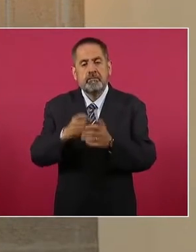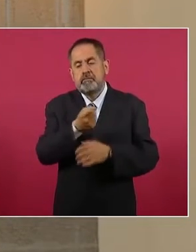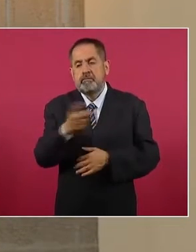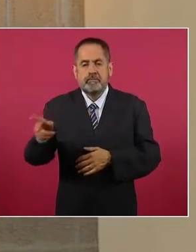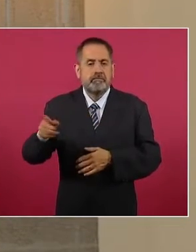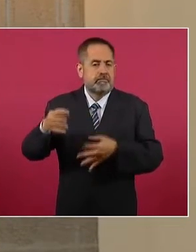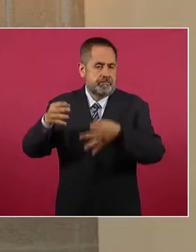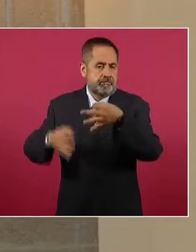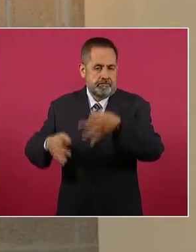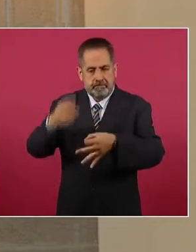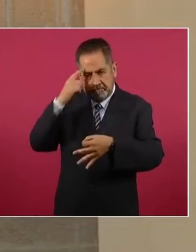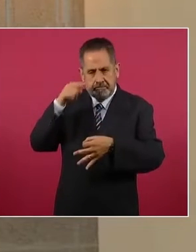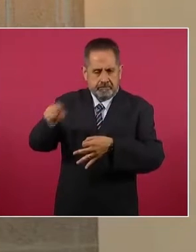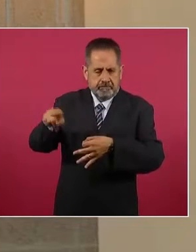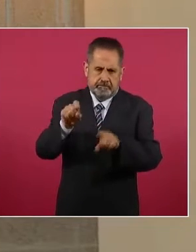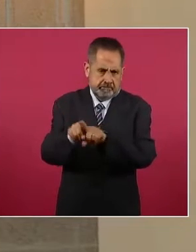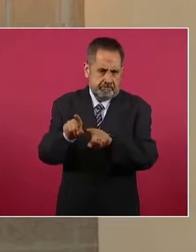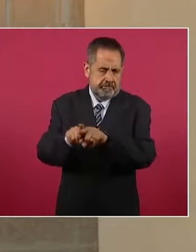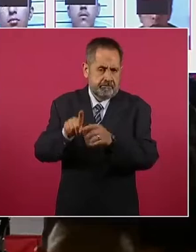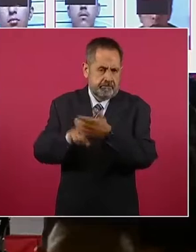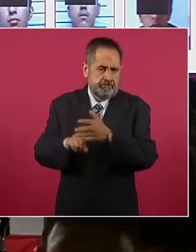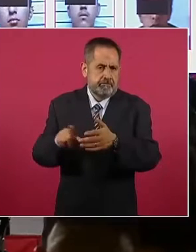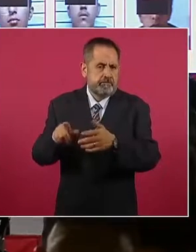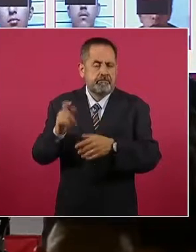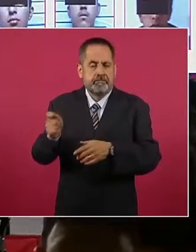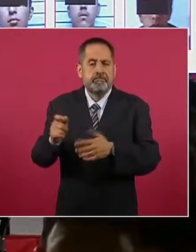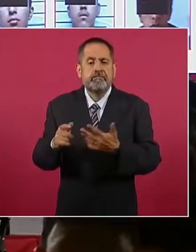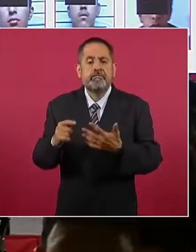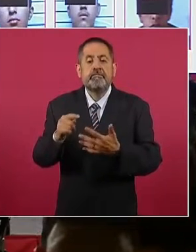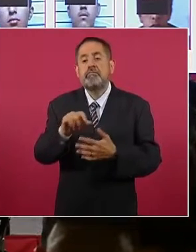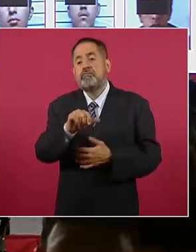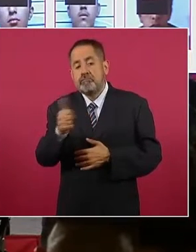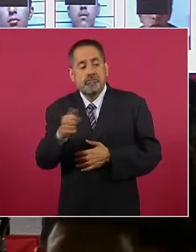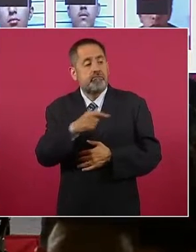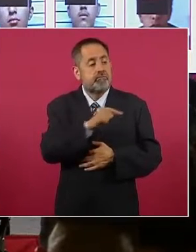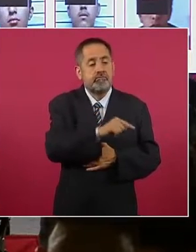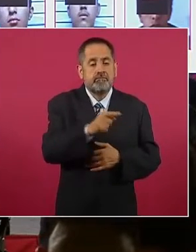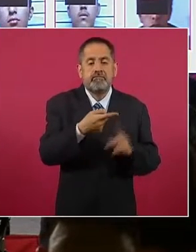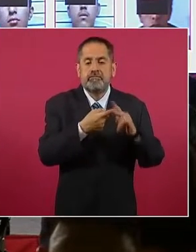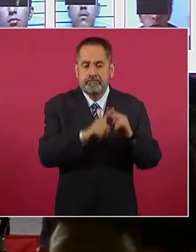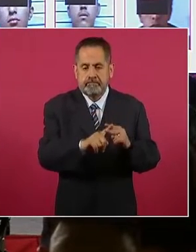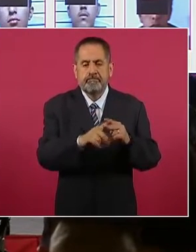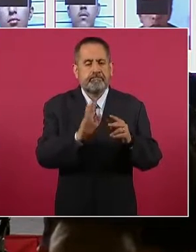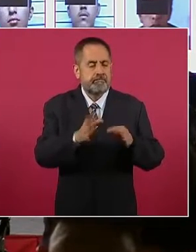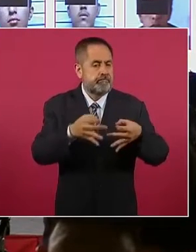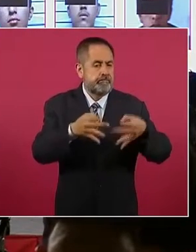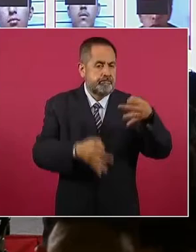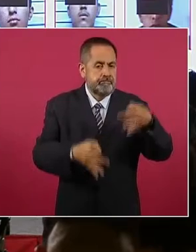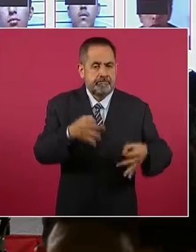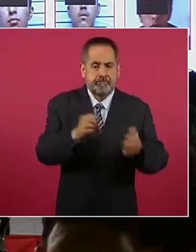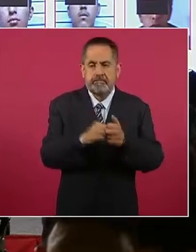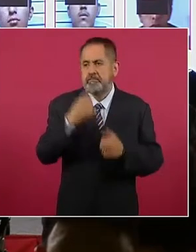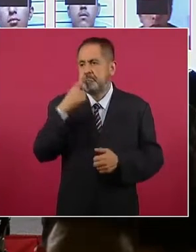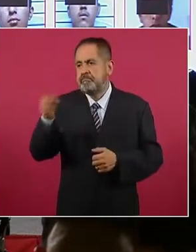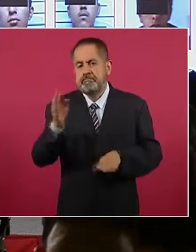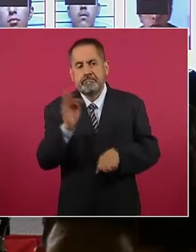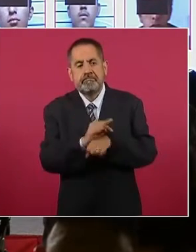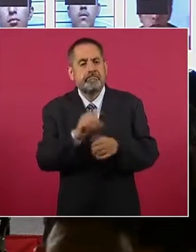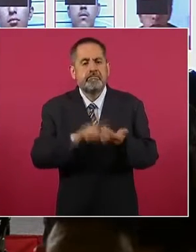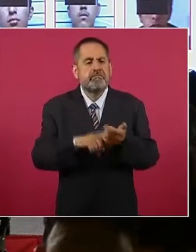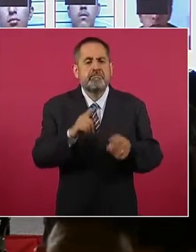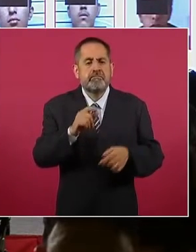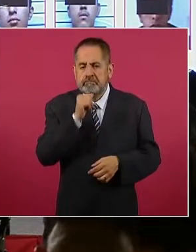infractores de la ley y los demás vinculados a proceso por parte de la Fiscalía General de la